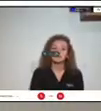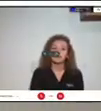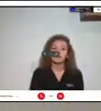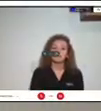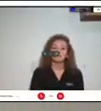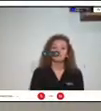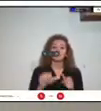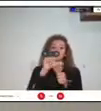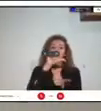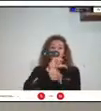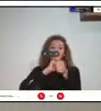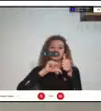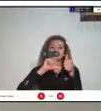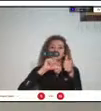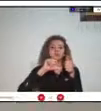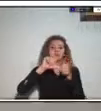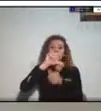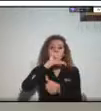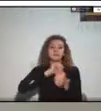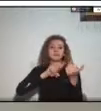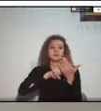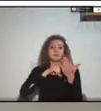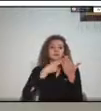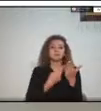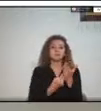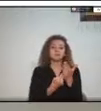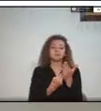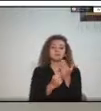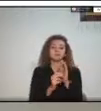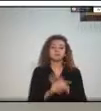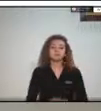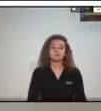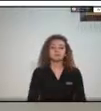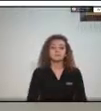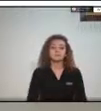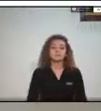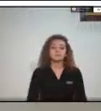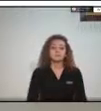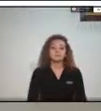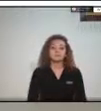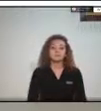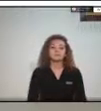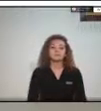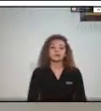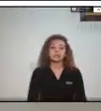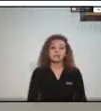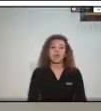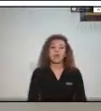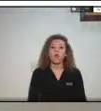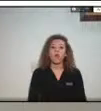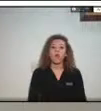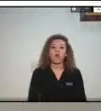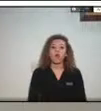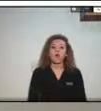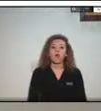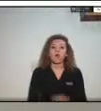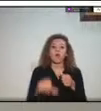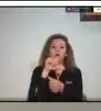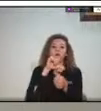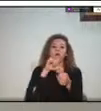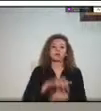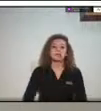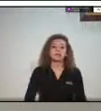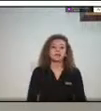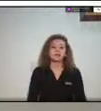afectados vía aérea vía acuática vía terrestre entonces realmente el manejo que se le ha dado a las